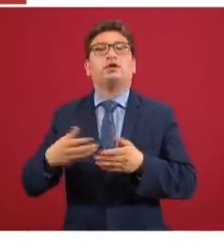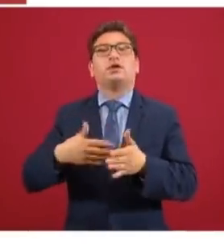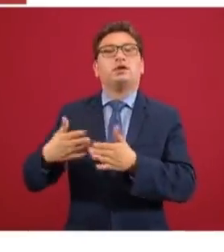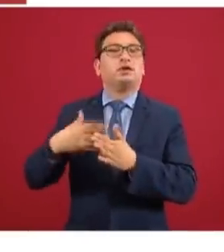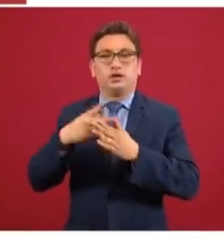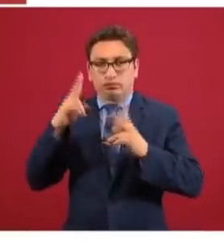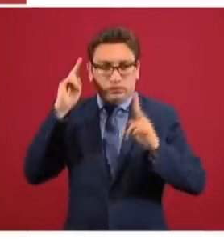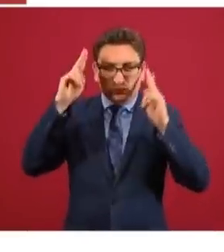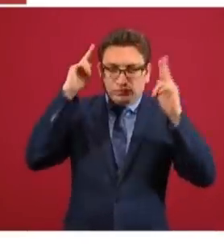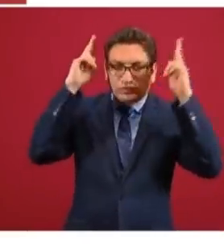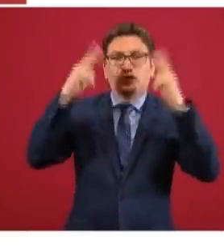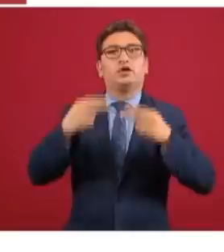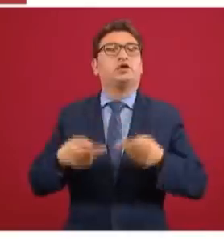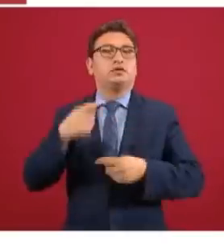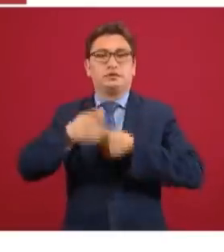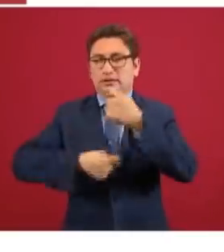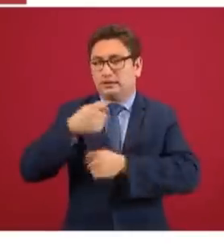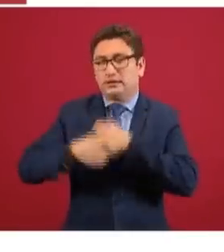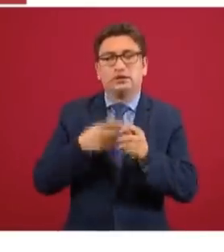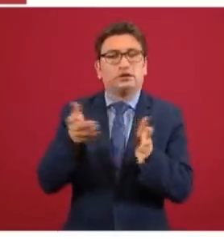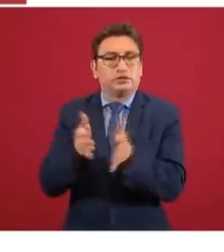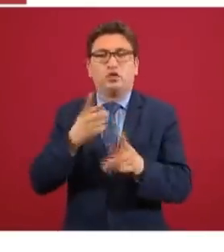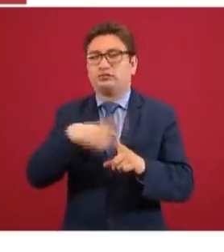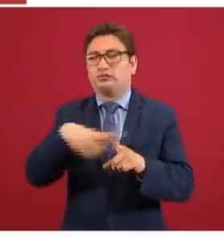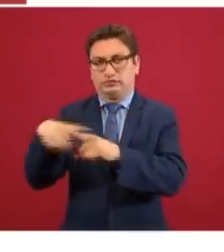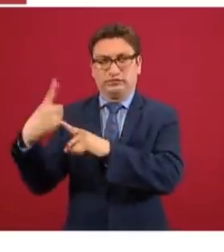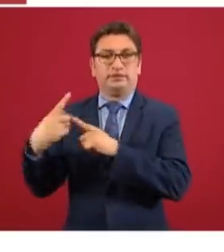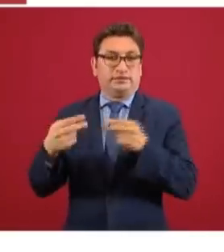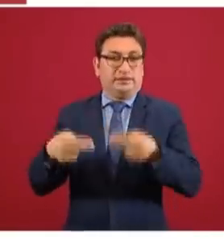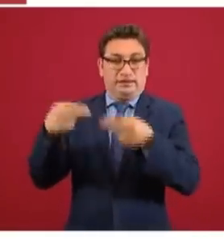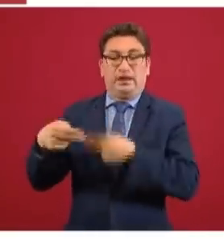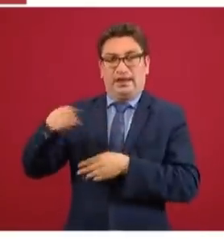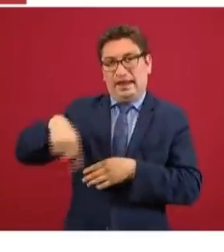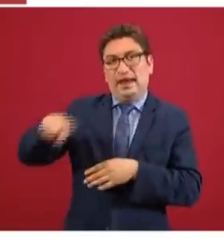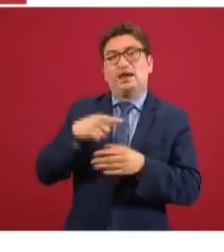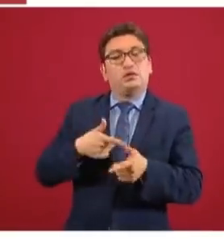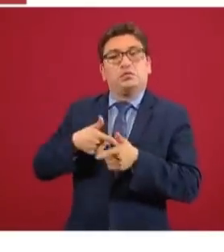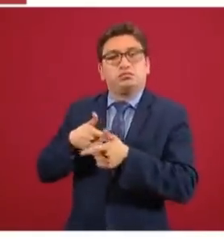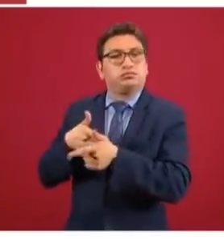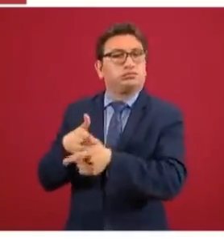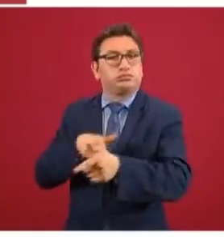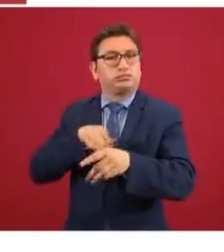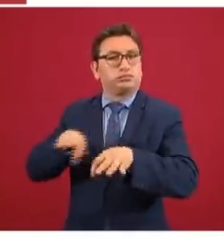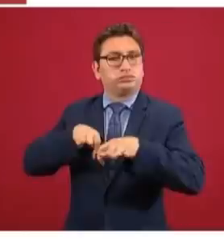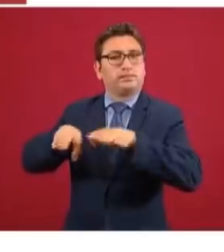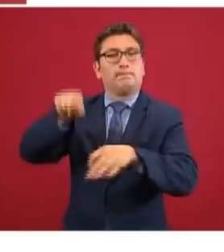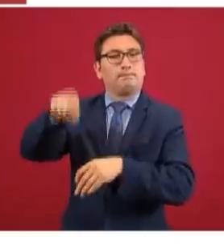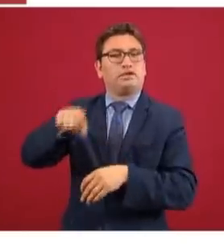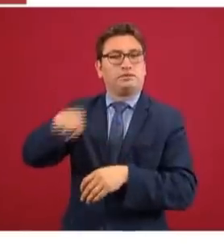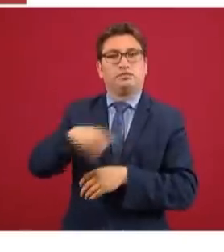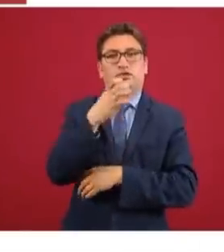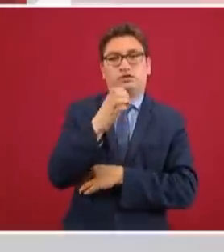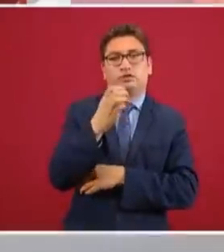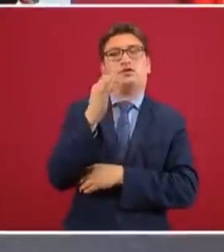los abarrotes, las pequeñas misceláneas. Esos son los que mantuvieron la misma plantilla enero,